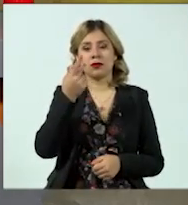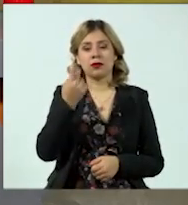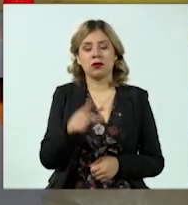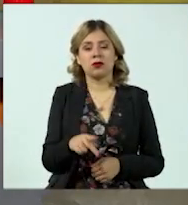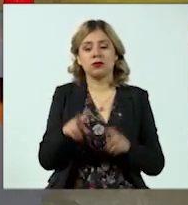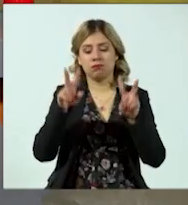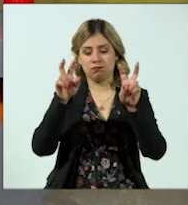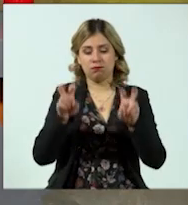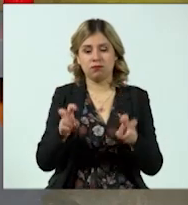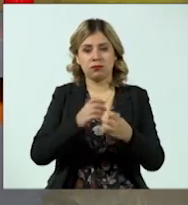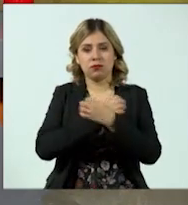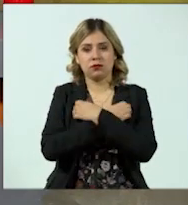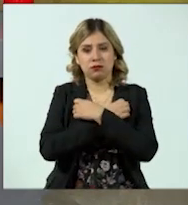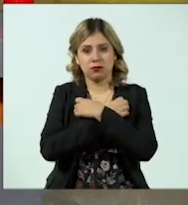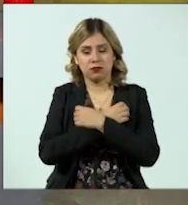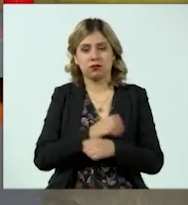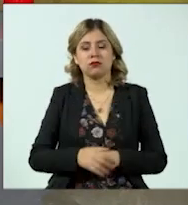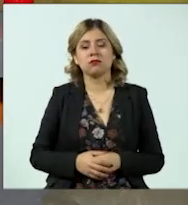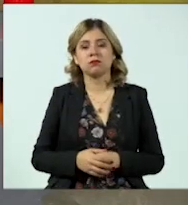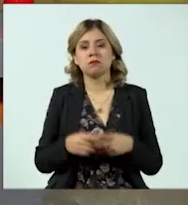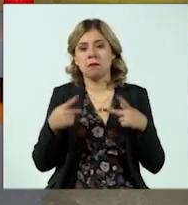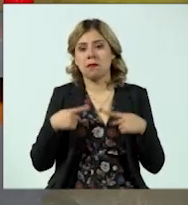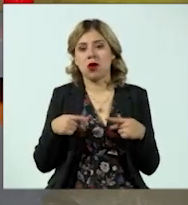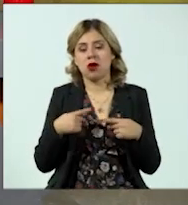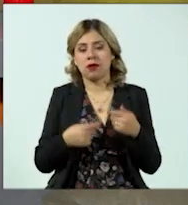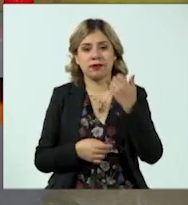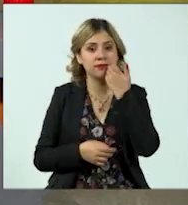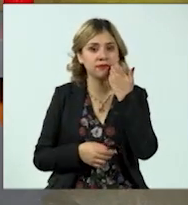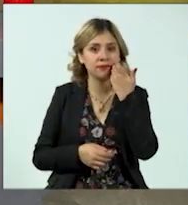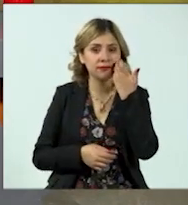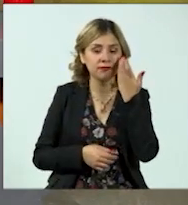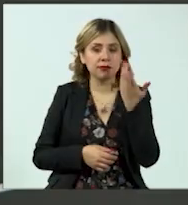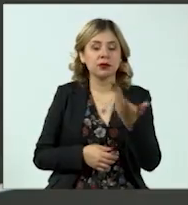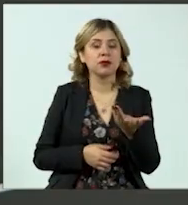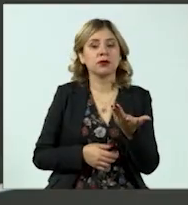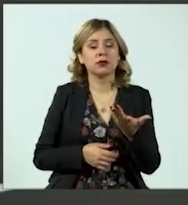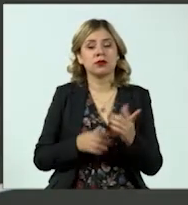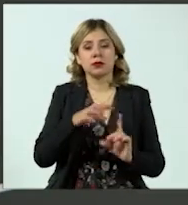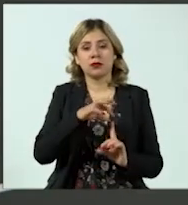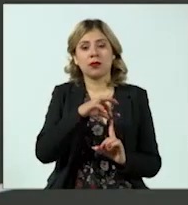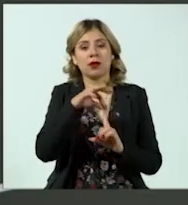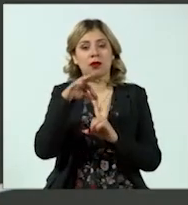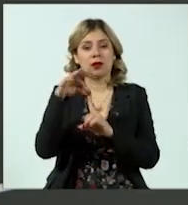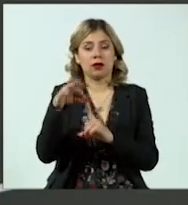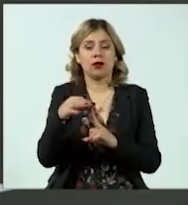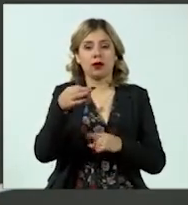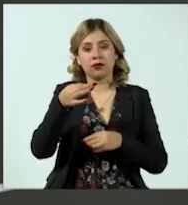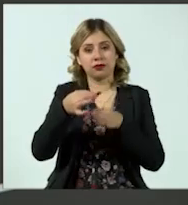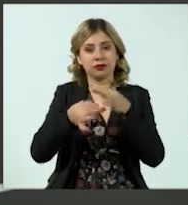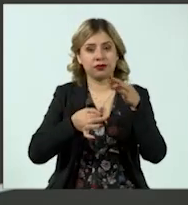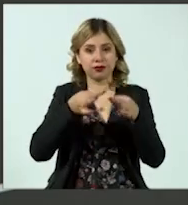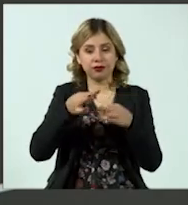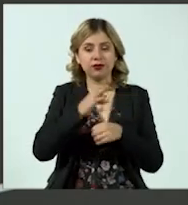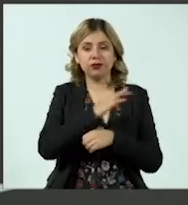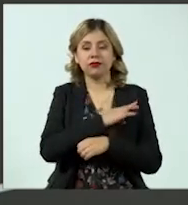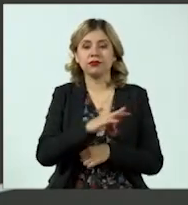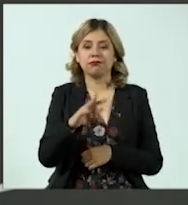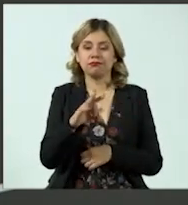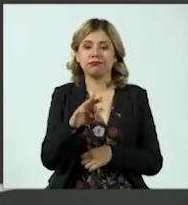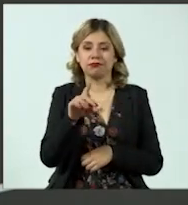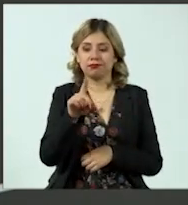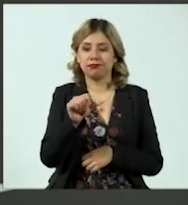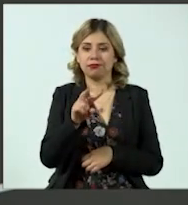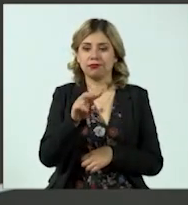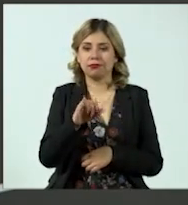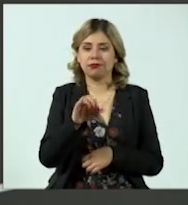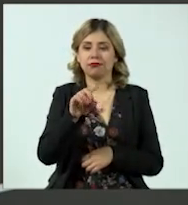académico. Así es de que quien quiera integrarse como partícipe de esta convocatoria, David, puede hacerlo